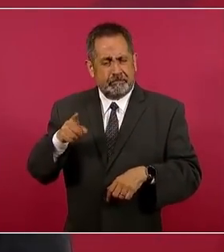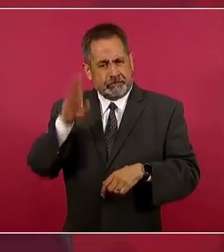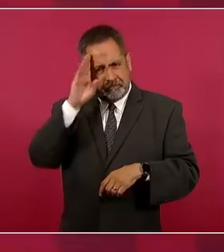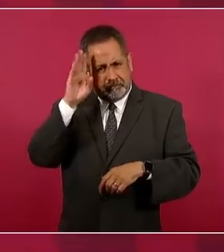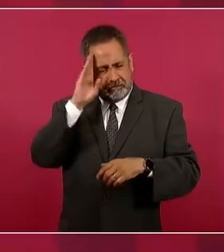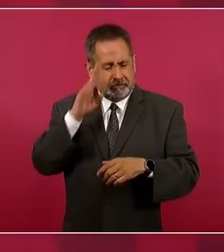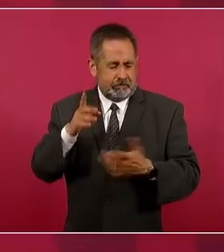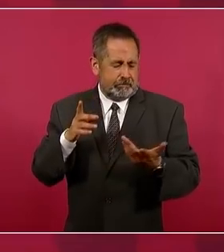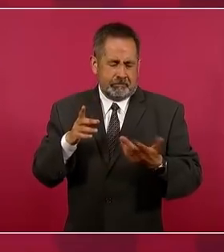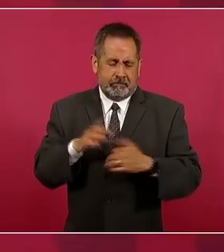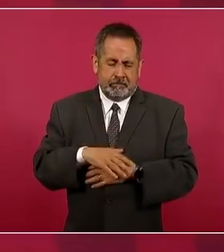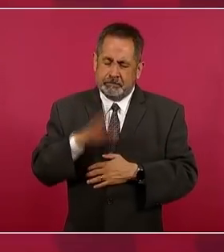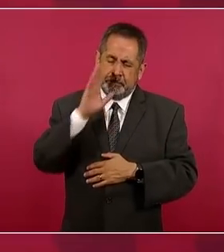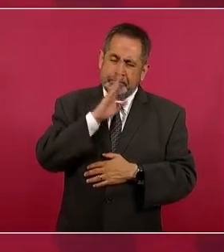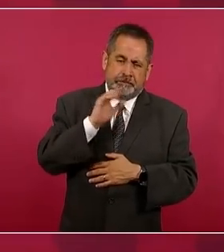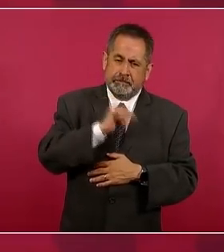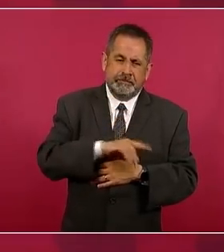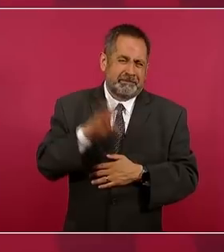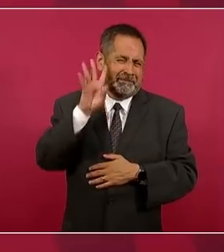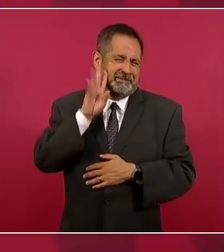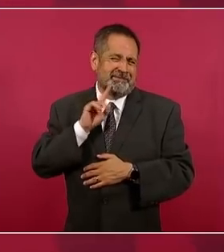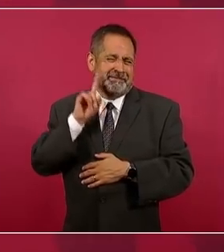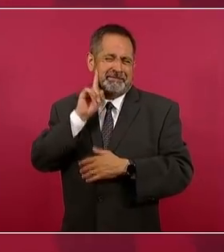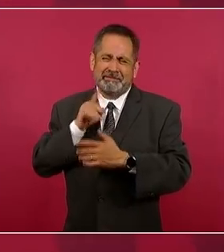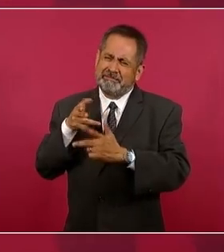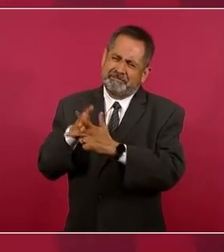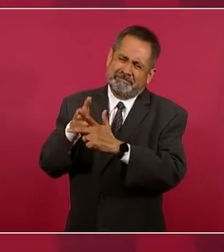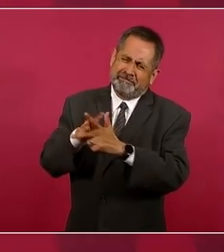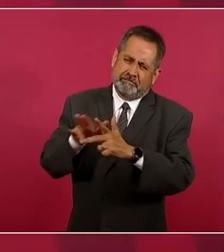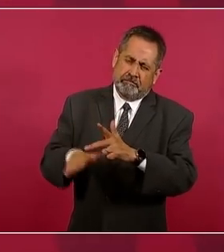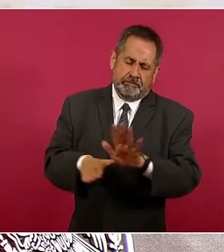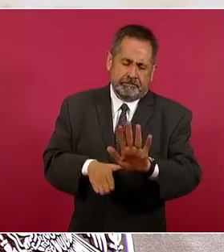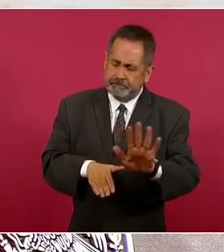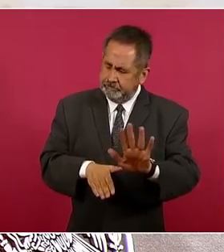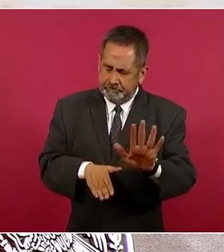el feminicidio, todos los días trabajamos para eso.